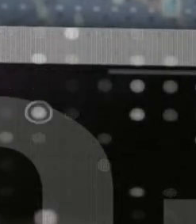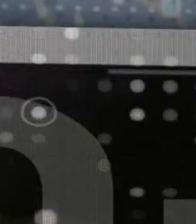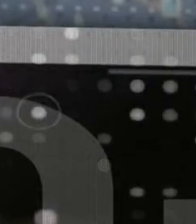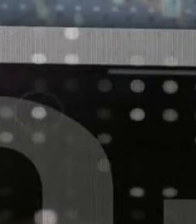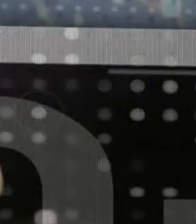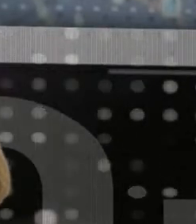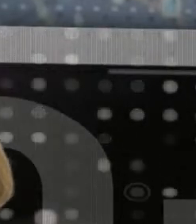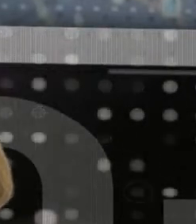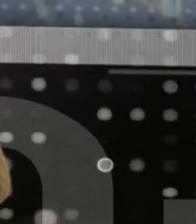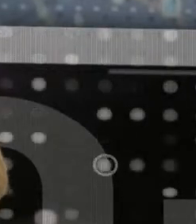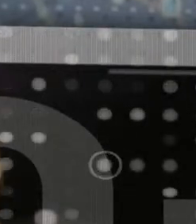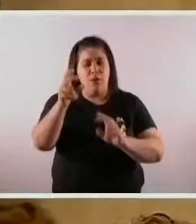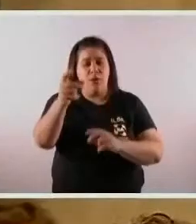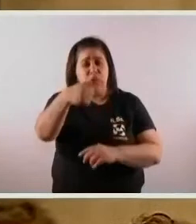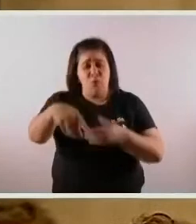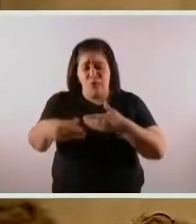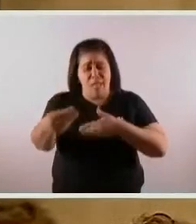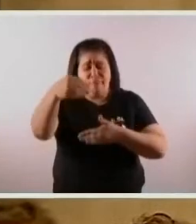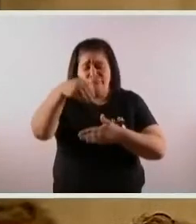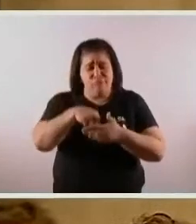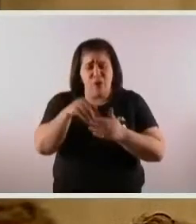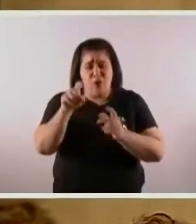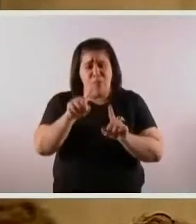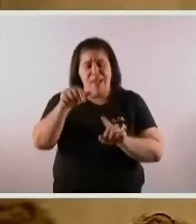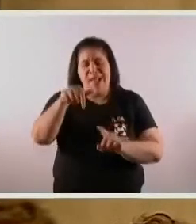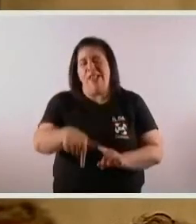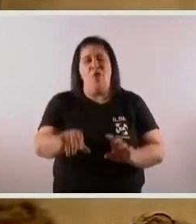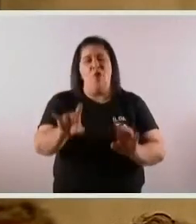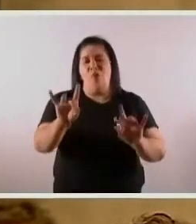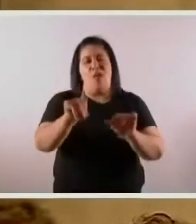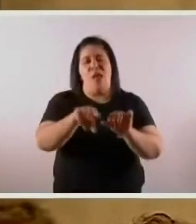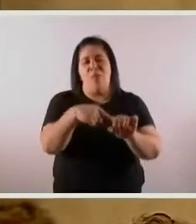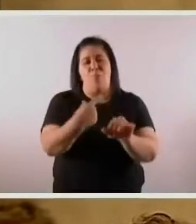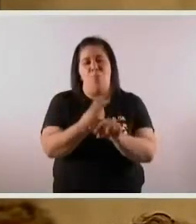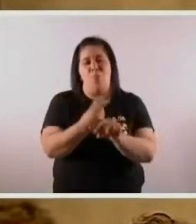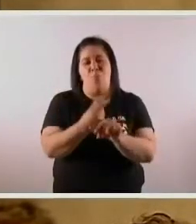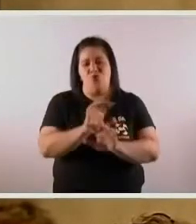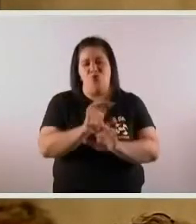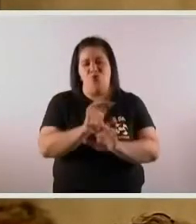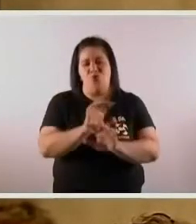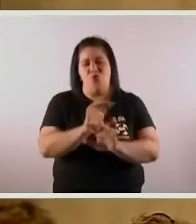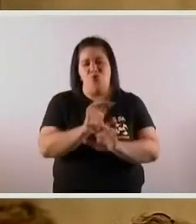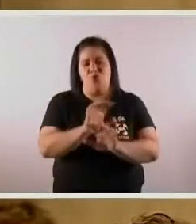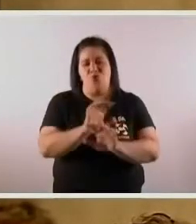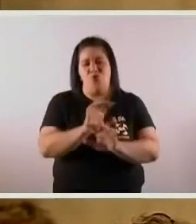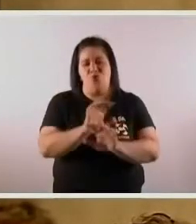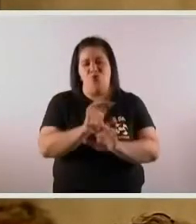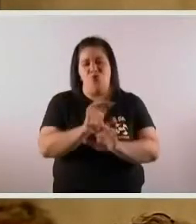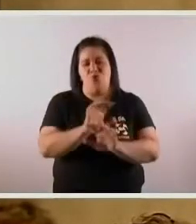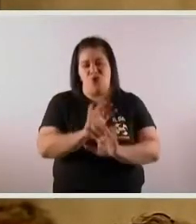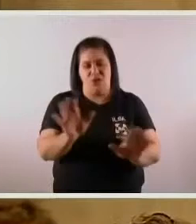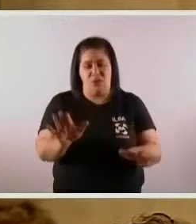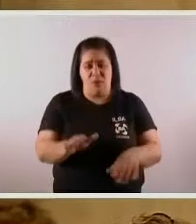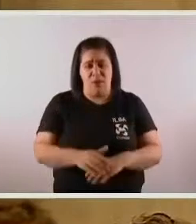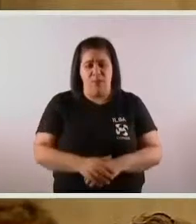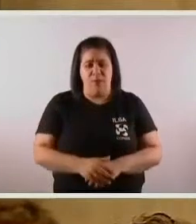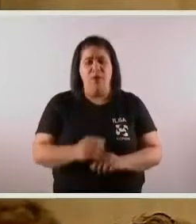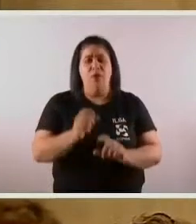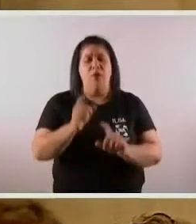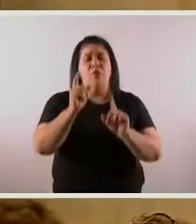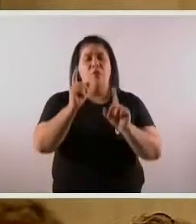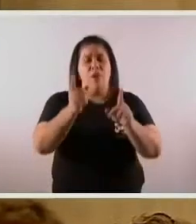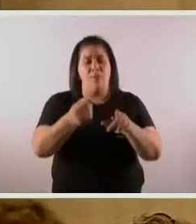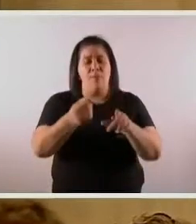política que no se estaba discutiendo precisamente cuál es el traspaso de la policía ni cuánto le correspondía a